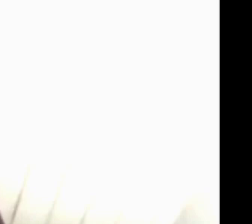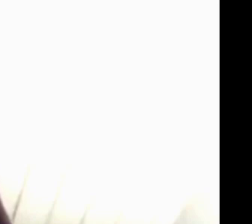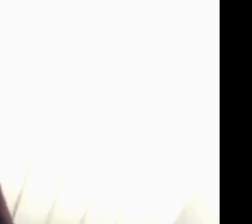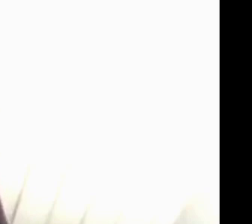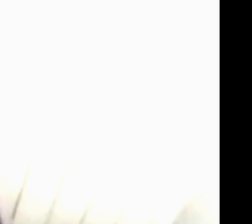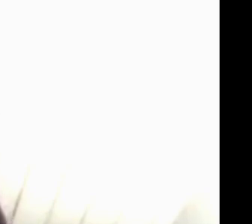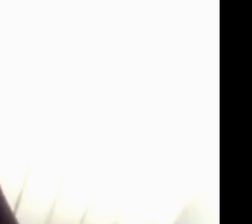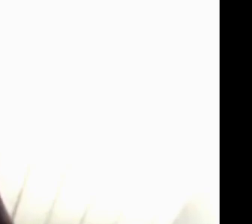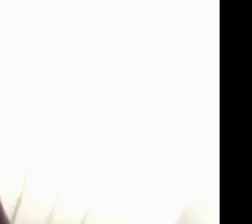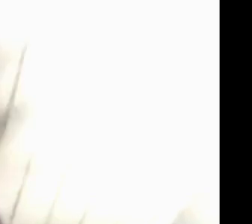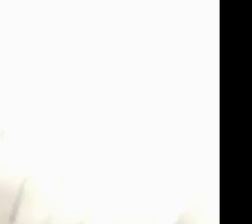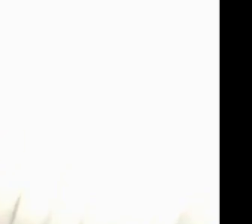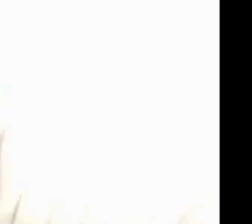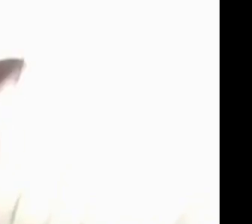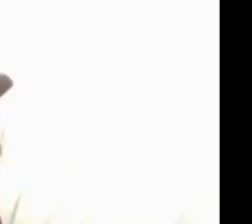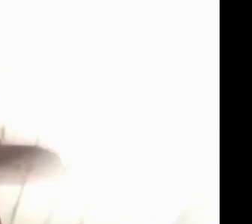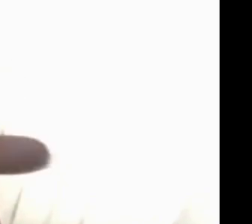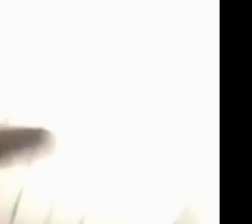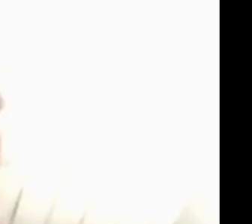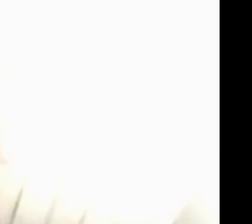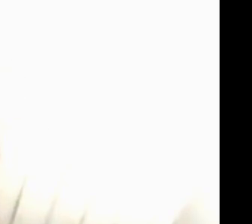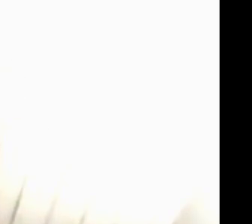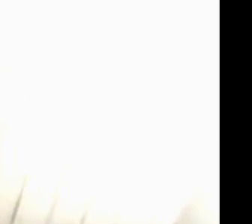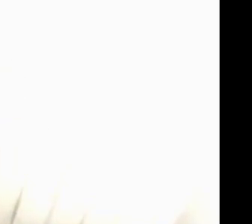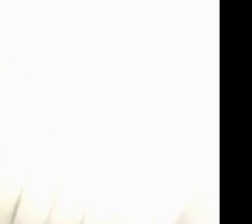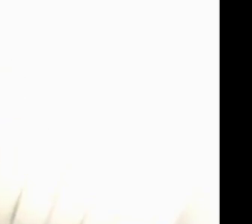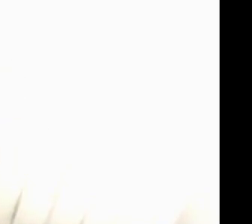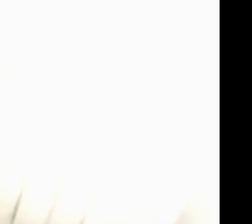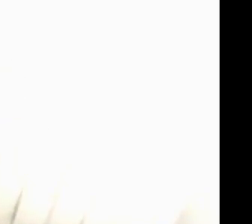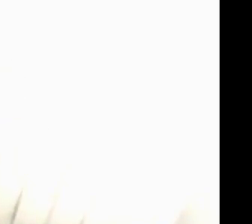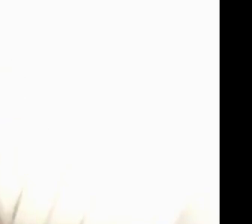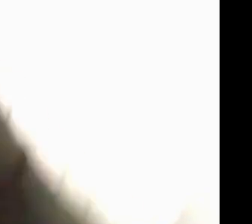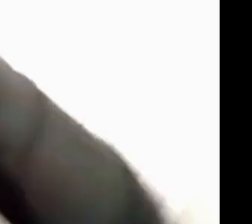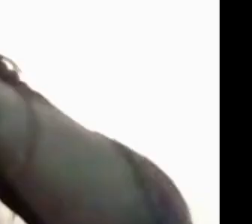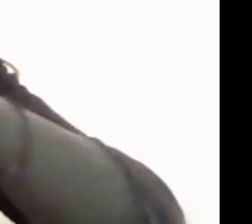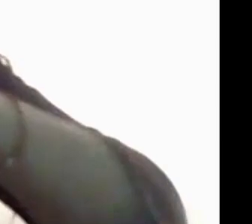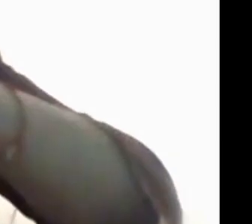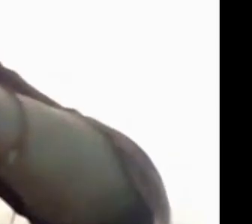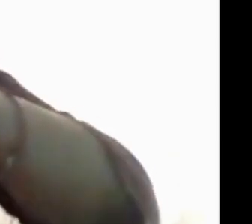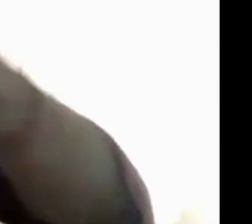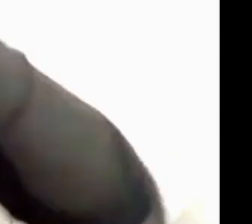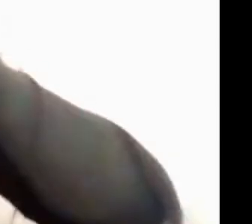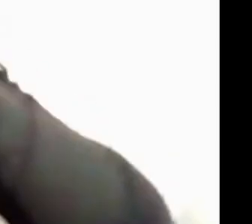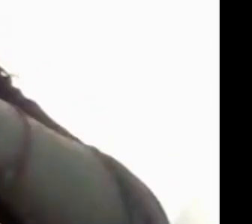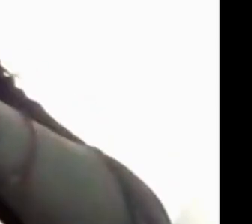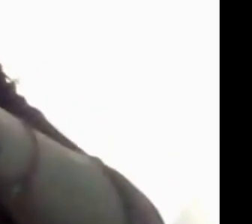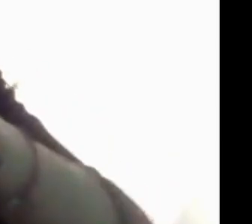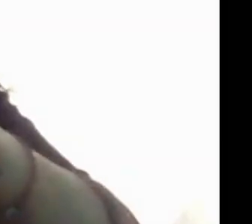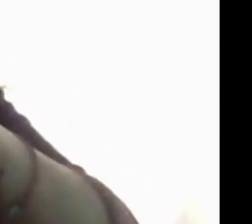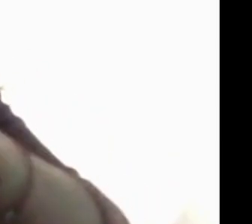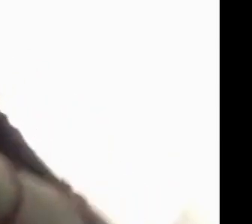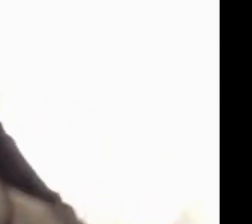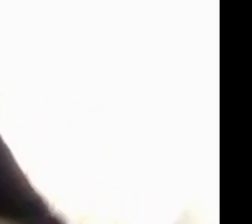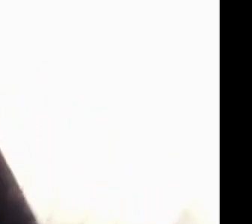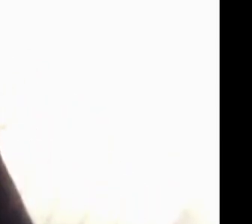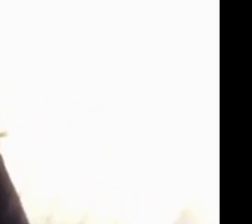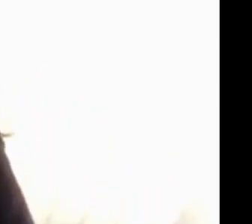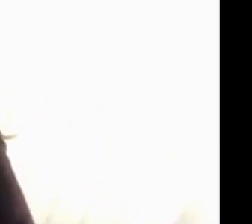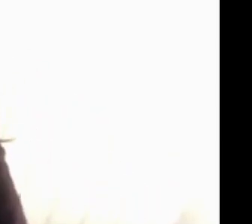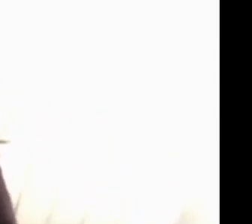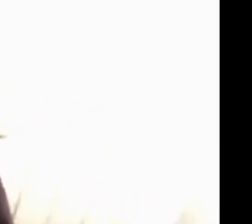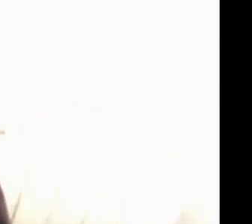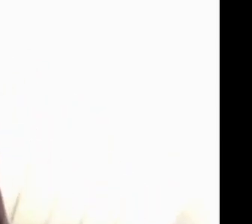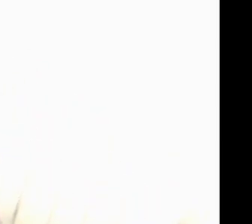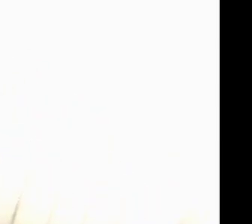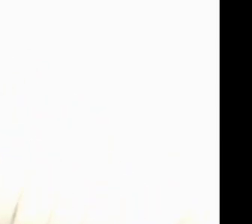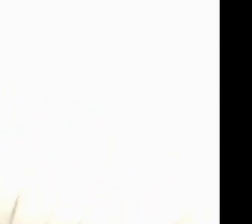No sexista Y feminista También Desde la labor docente Porque Bueno Las leyes